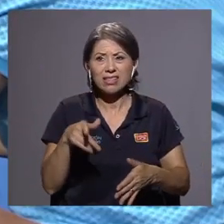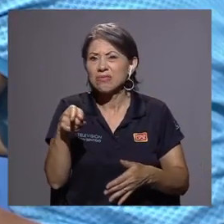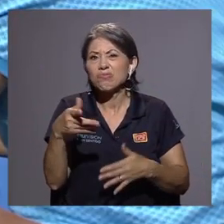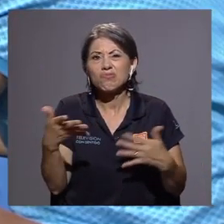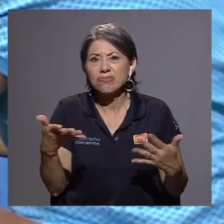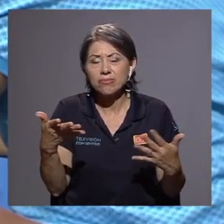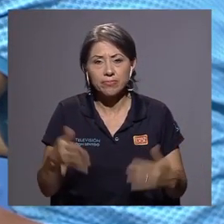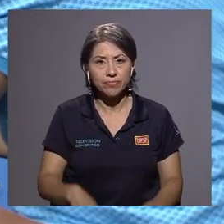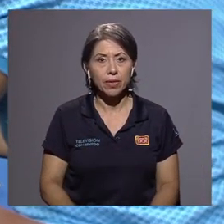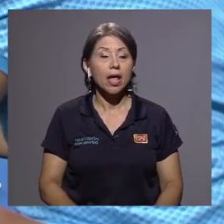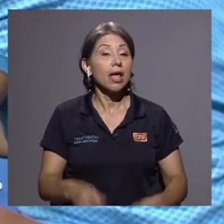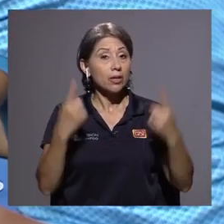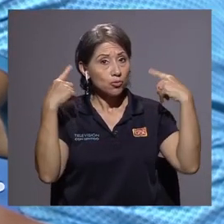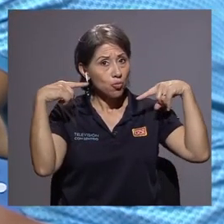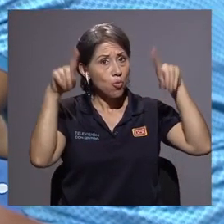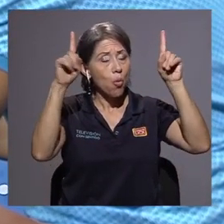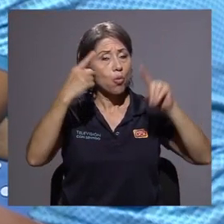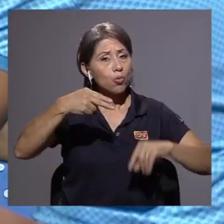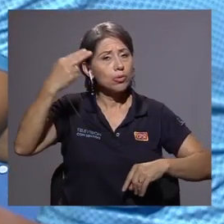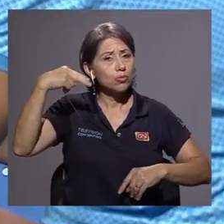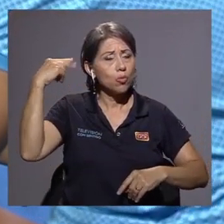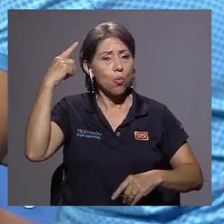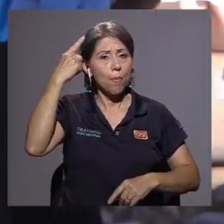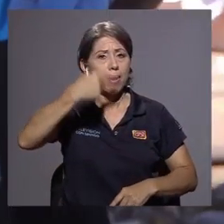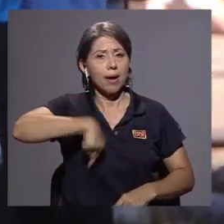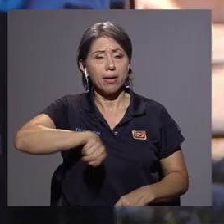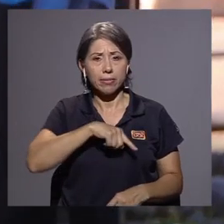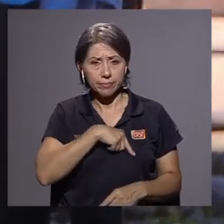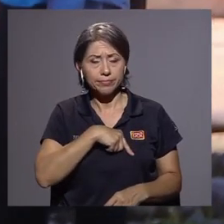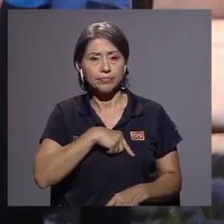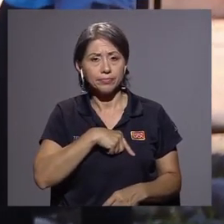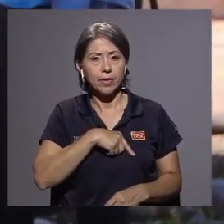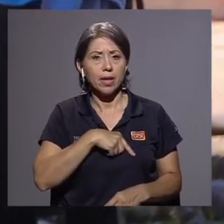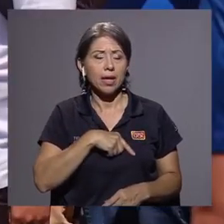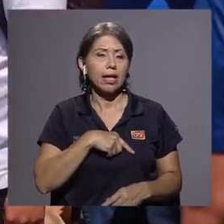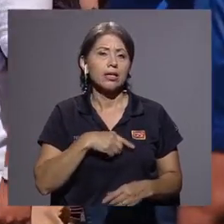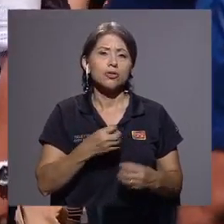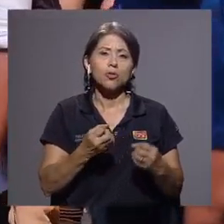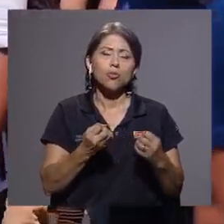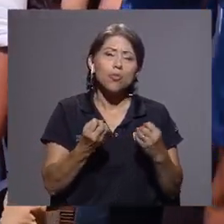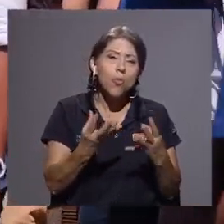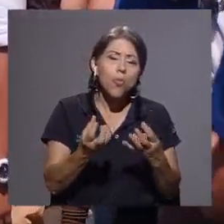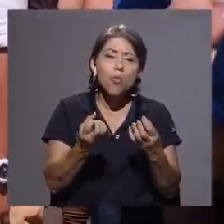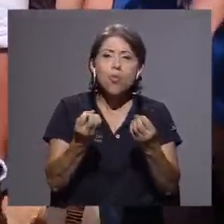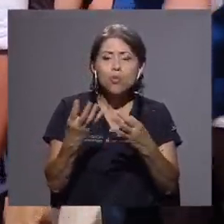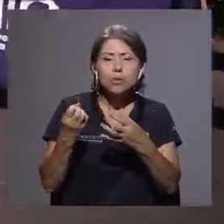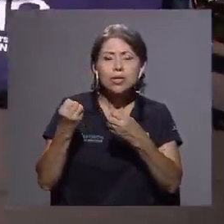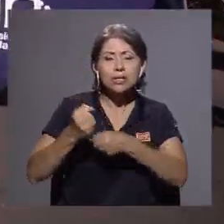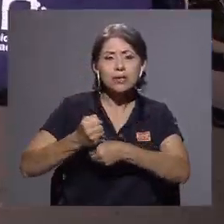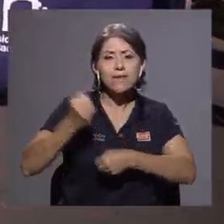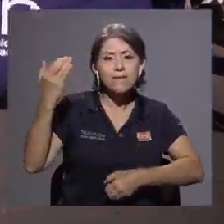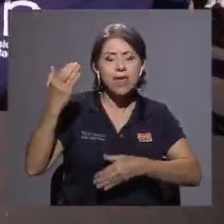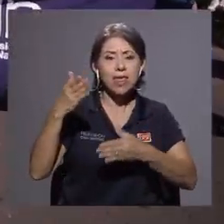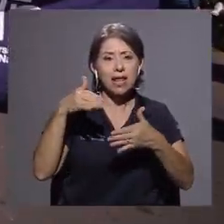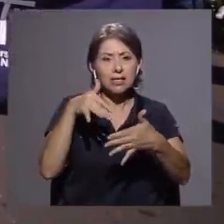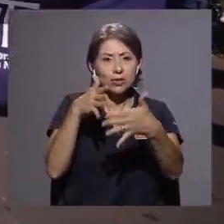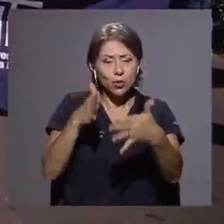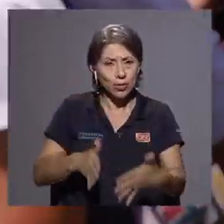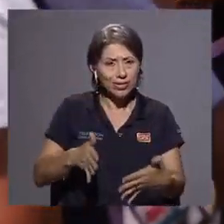Pues, como decía, es un logro histórico para nosotros. Son demasiadas ya las federaciones que han